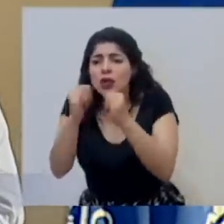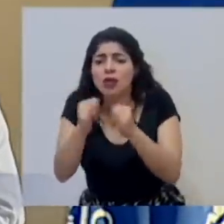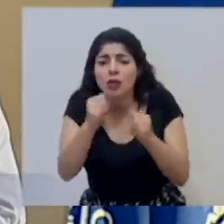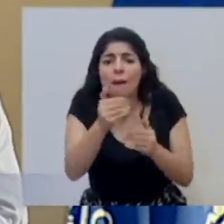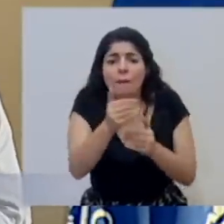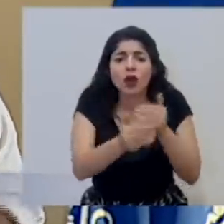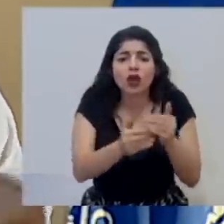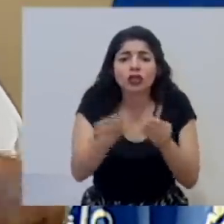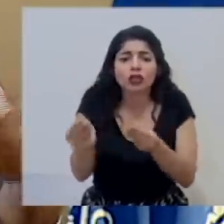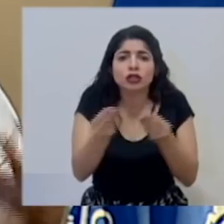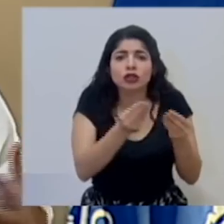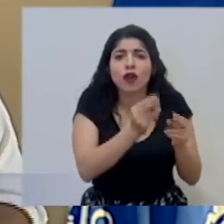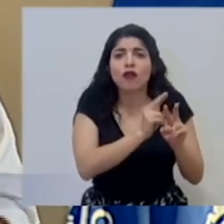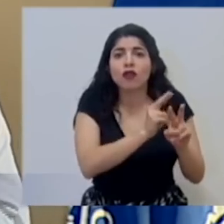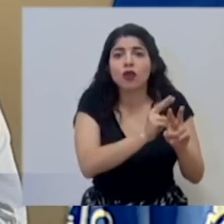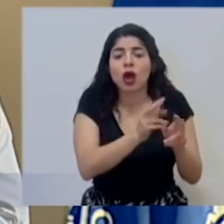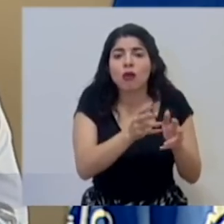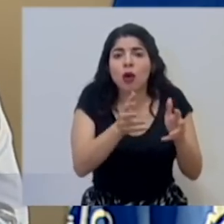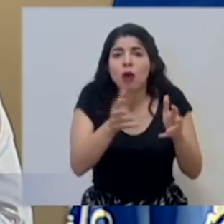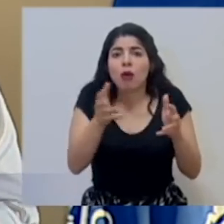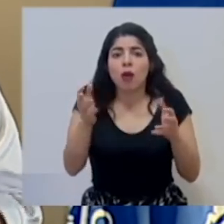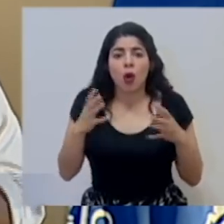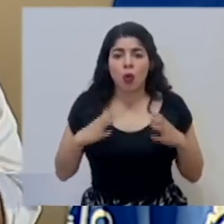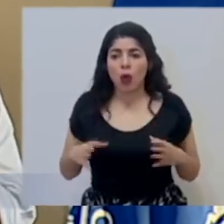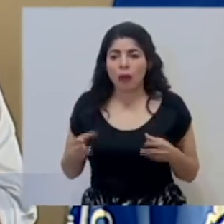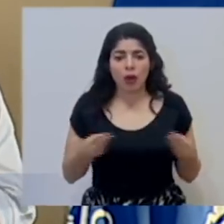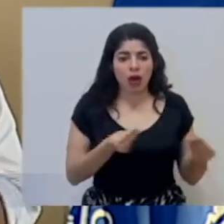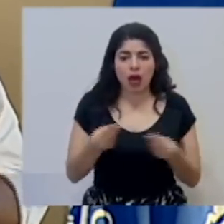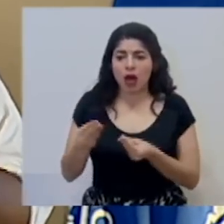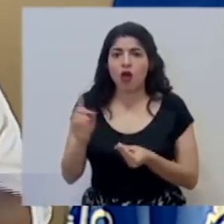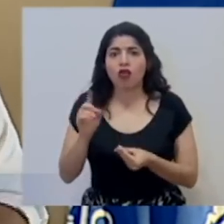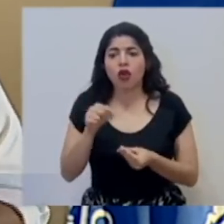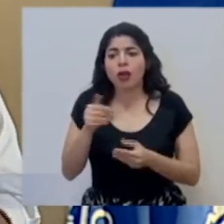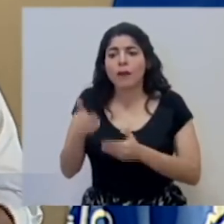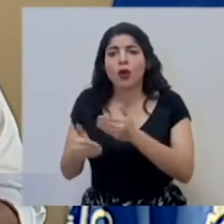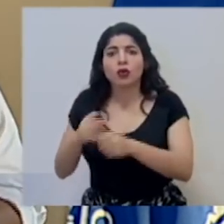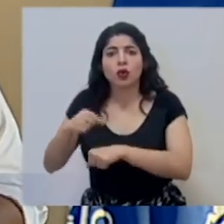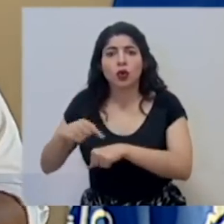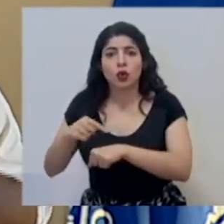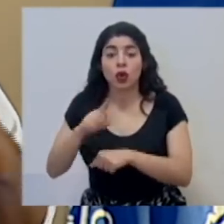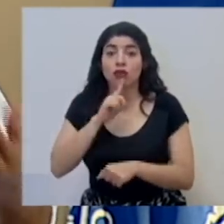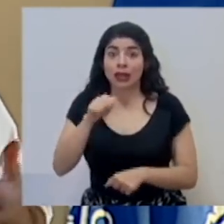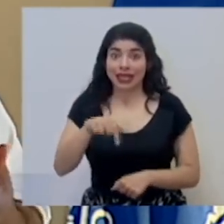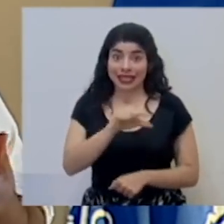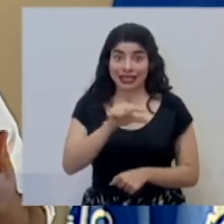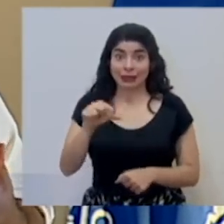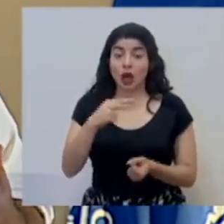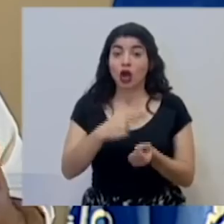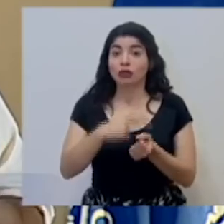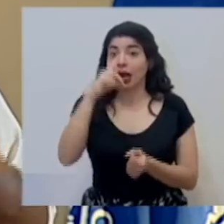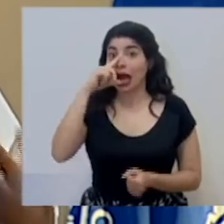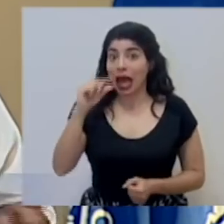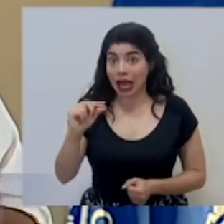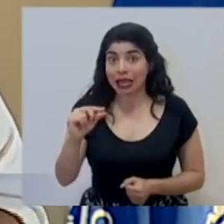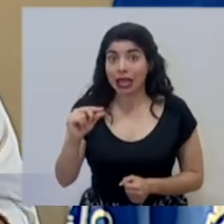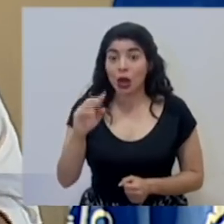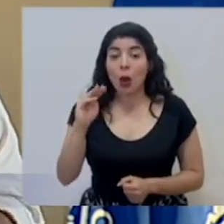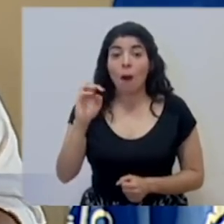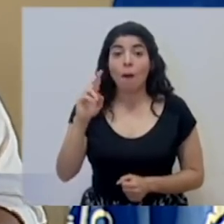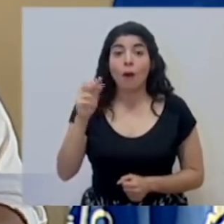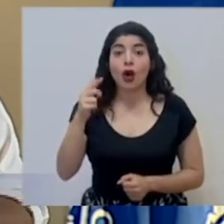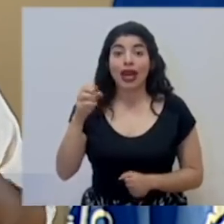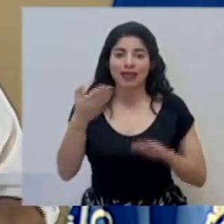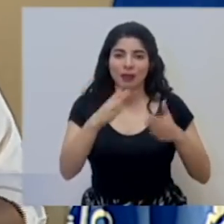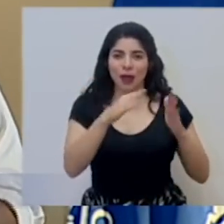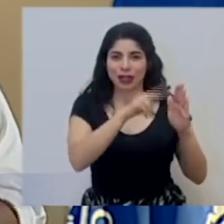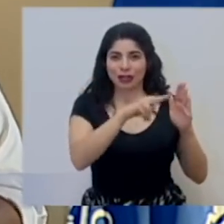toman también su tiempo y se pueden acumular los cuerpos. De hecho, en el transcurso de esta semana, en el Hospital Calderón Guardia, en